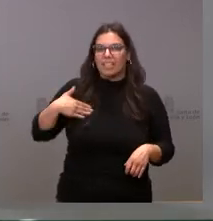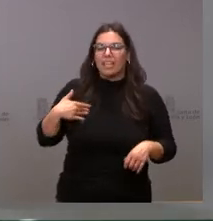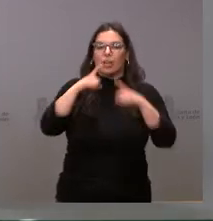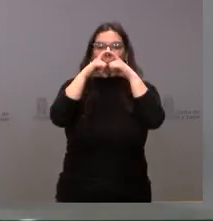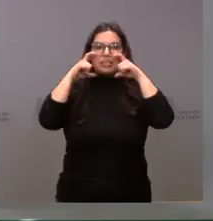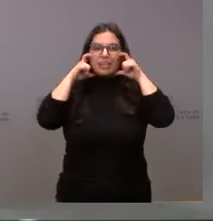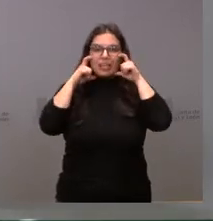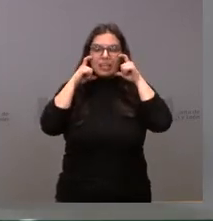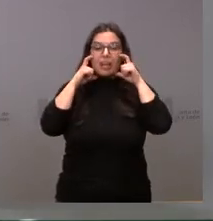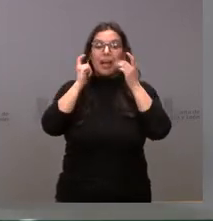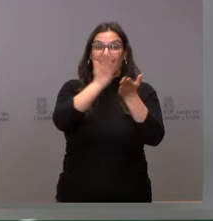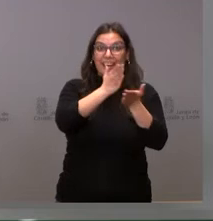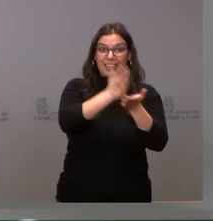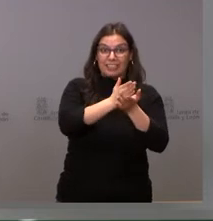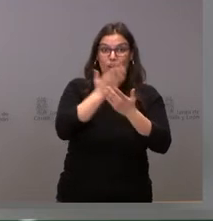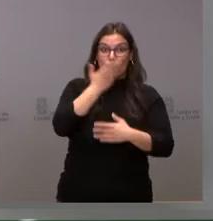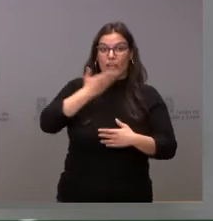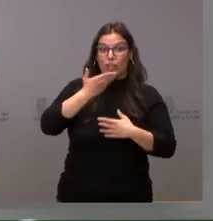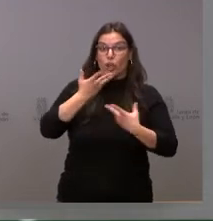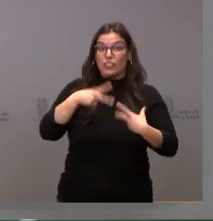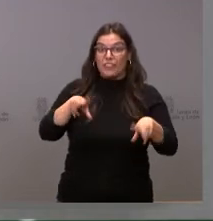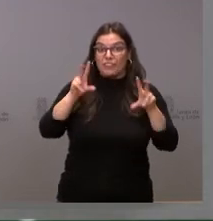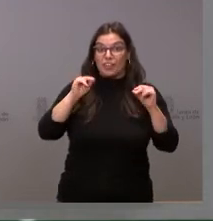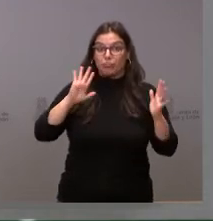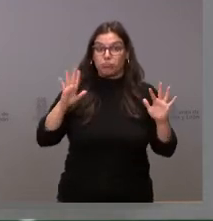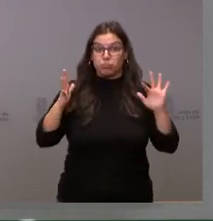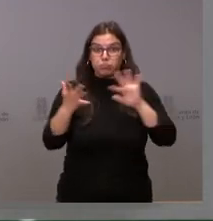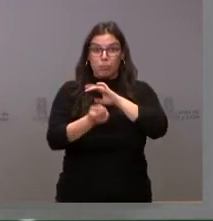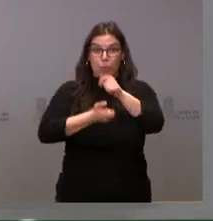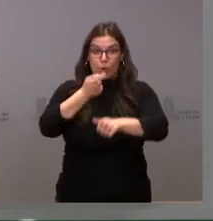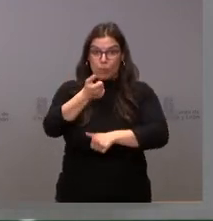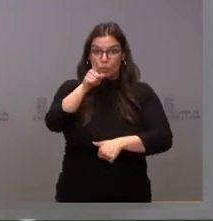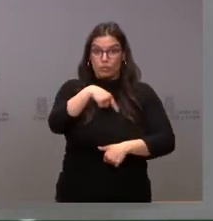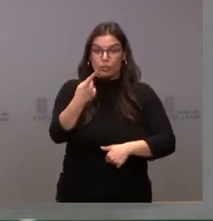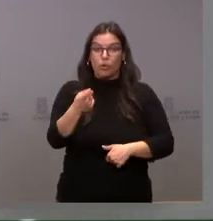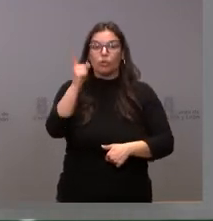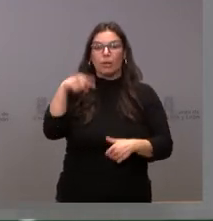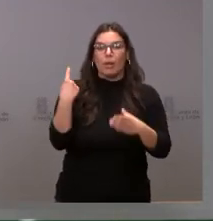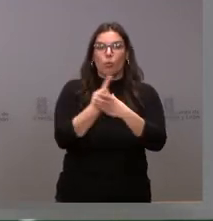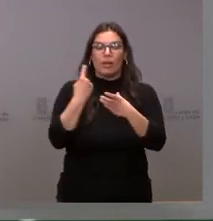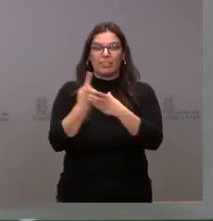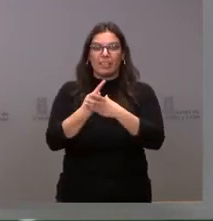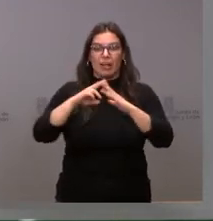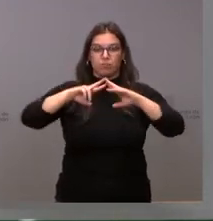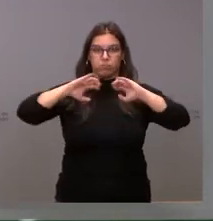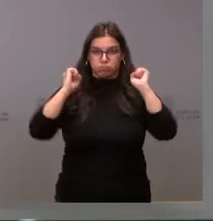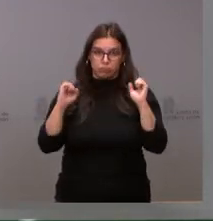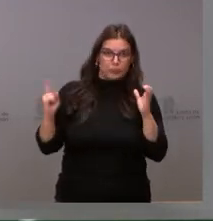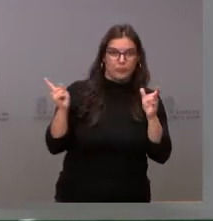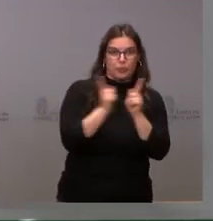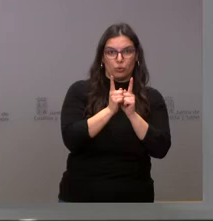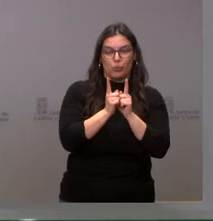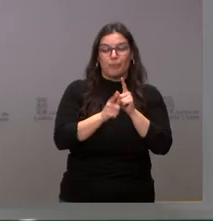forma progresiva en las aulas, y en las aulas de los colegios, y de acortar cuarentenas, como proponen desde algunas autonomías.